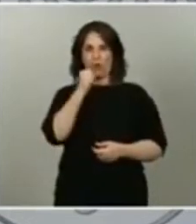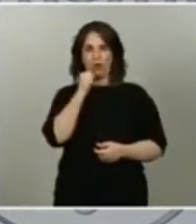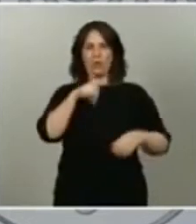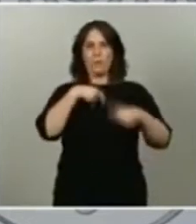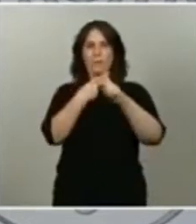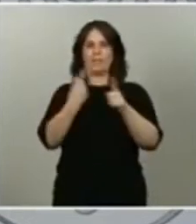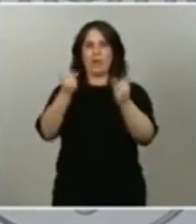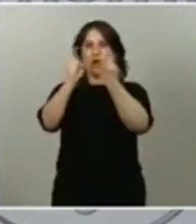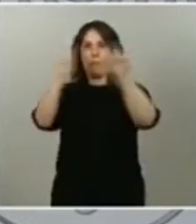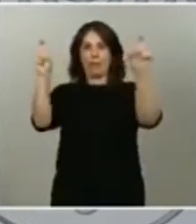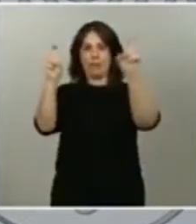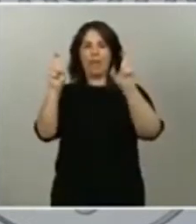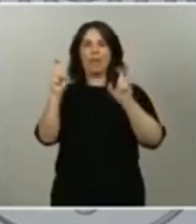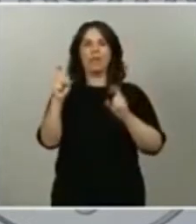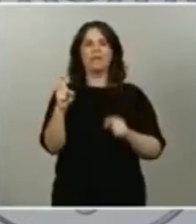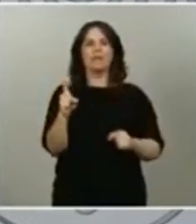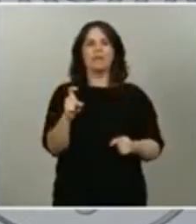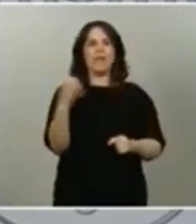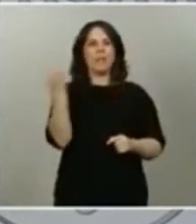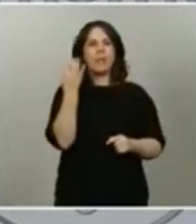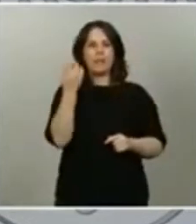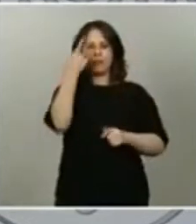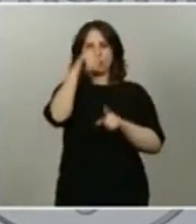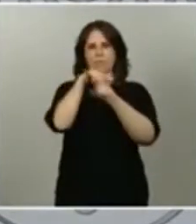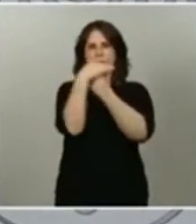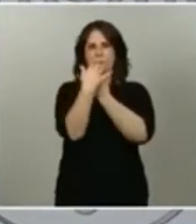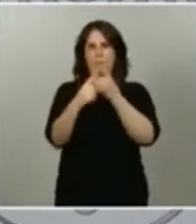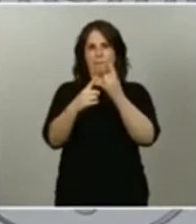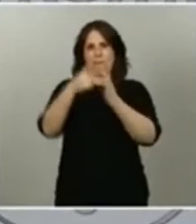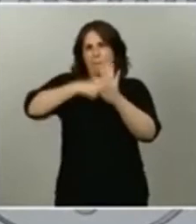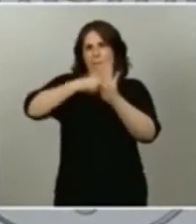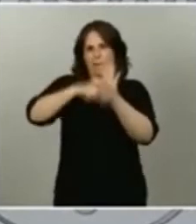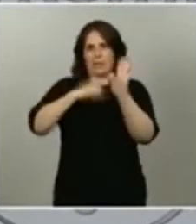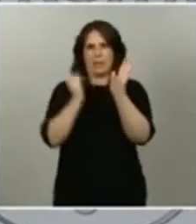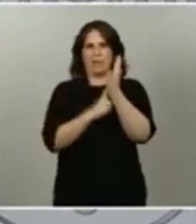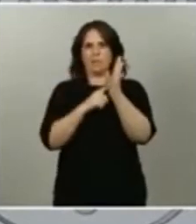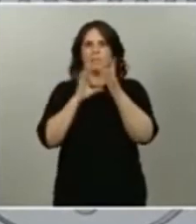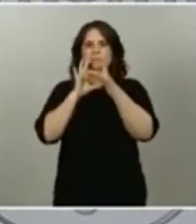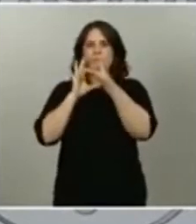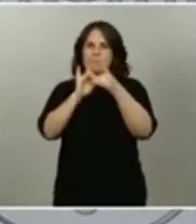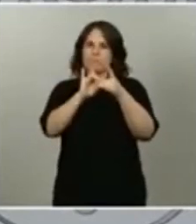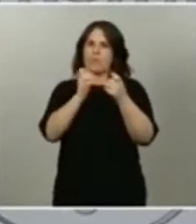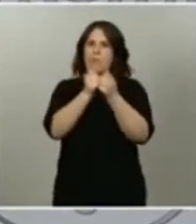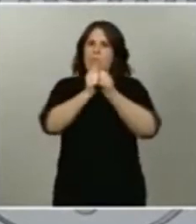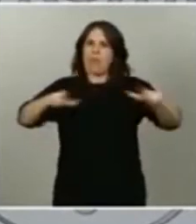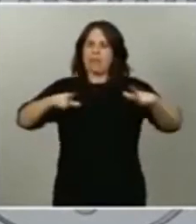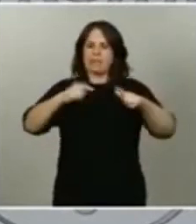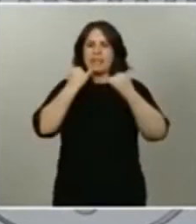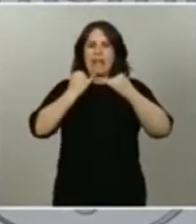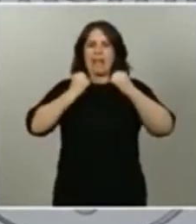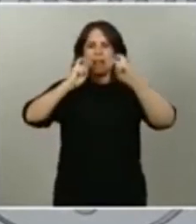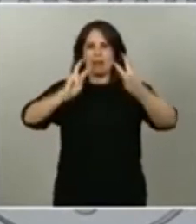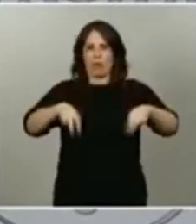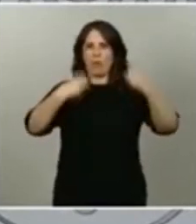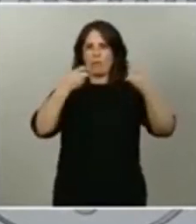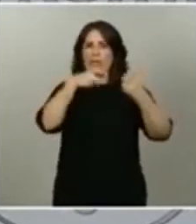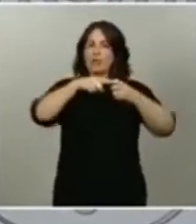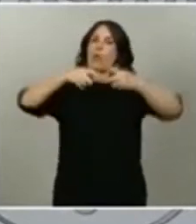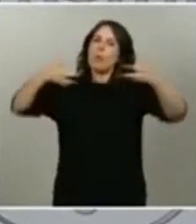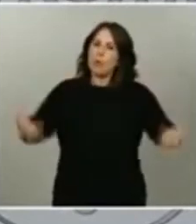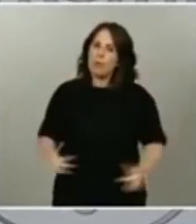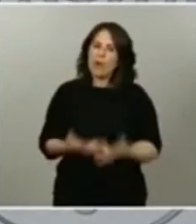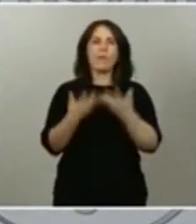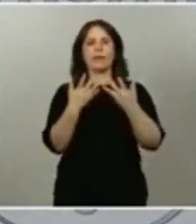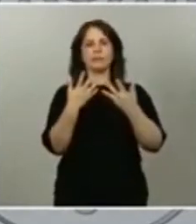tenga un marco en donde se vinculen a plantas de energía renovables que promuevan el desarrollo de este nuevo